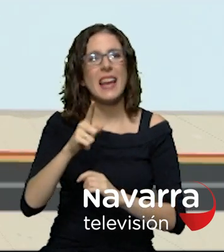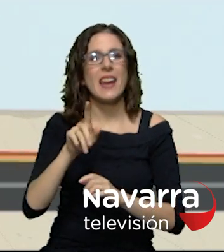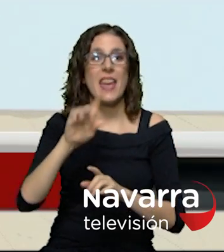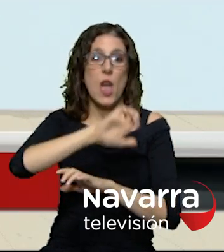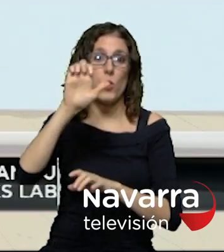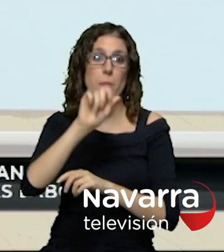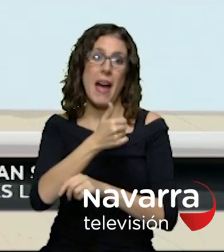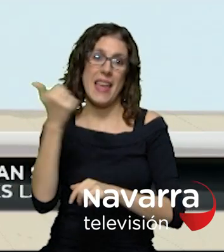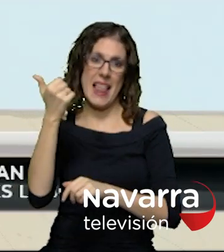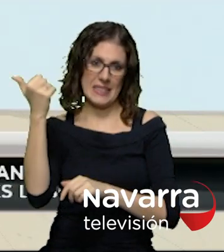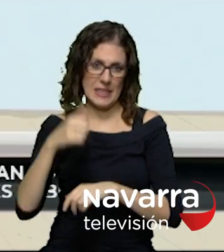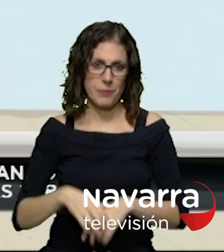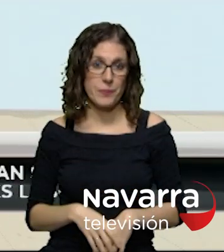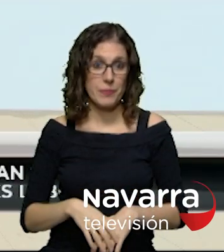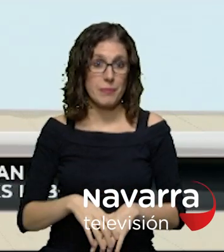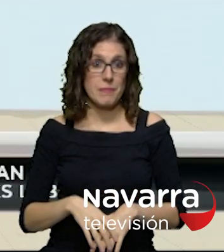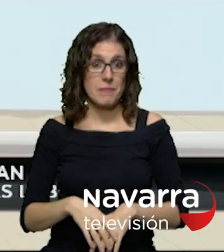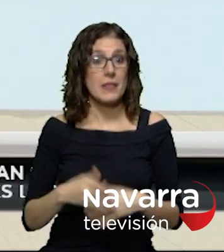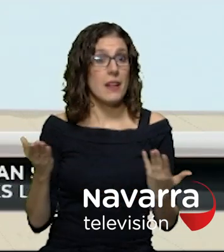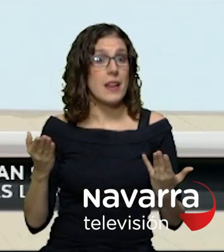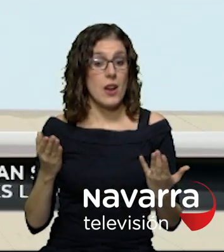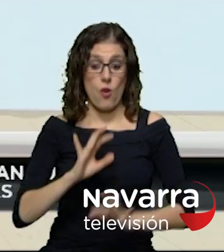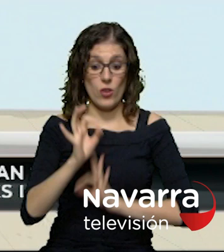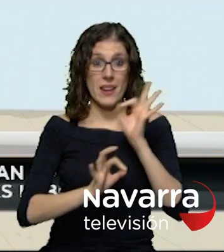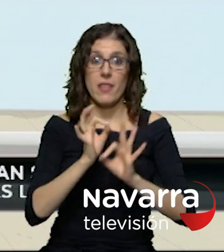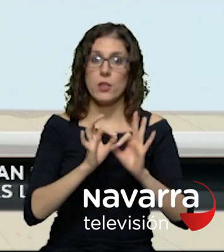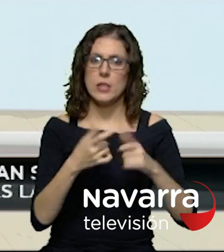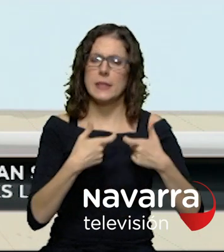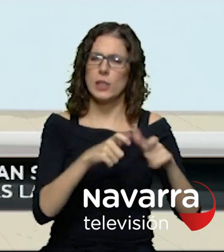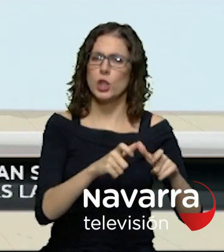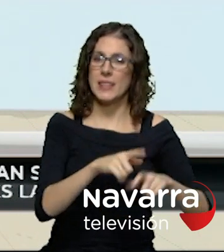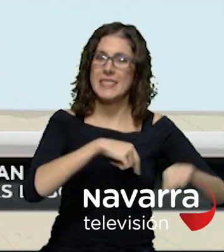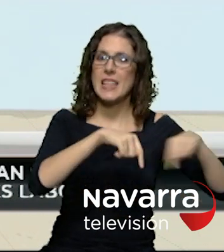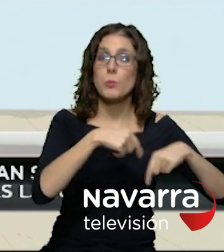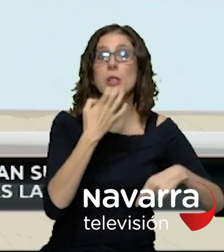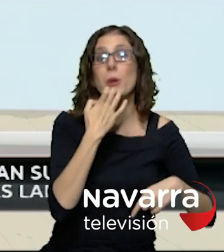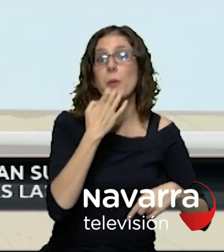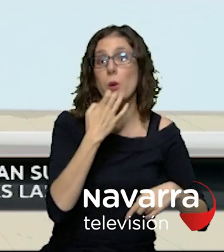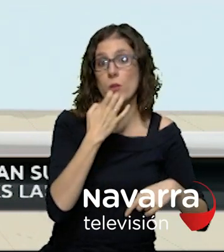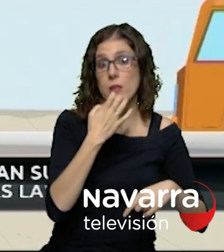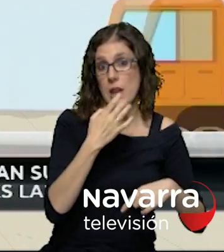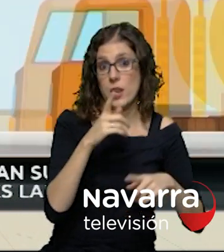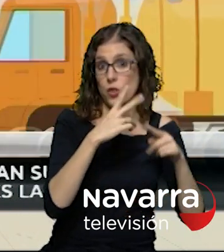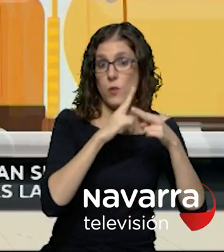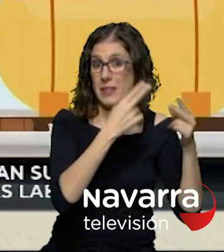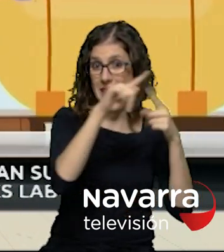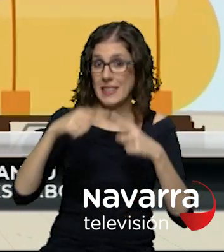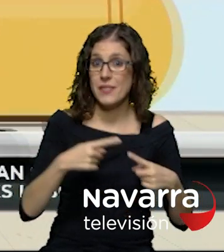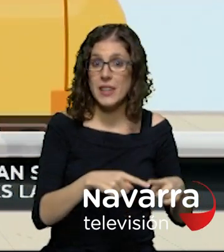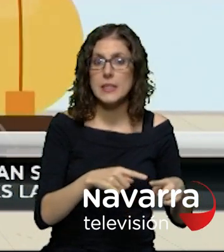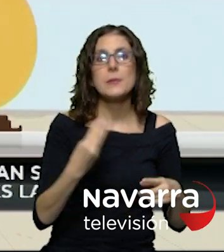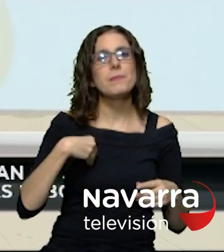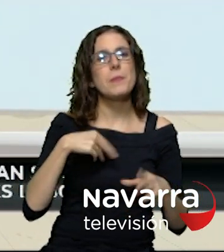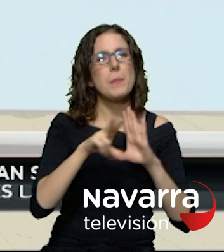sueldos más bajos que en españa en organizaciones del sector del transporte como otra disna denuncian esta circunstancia con vídeos como este que están viendo es una